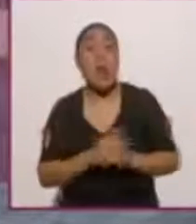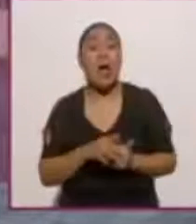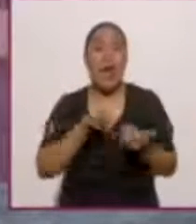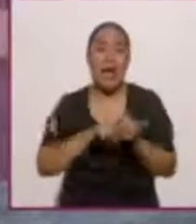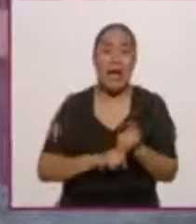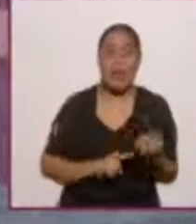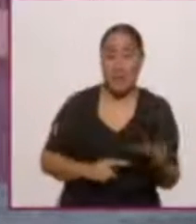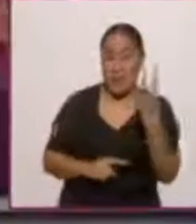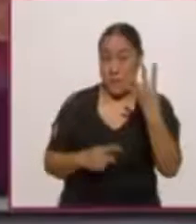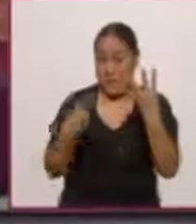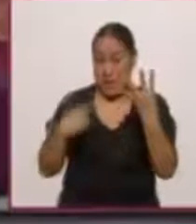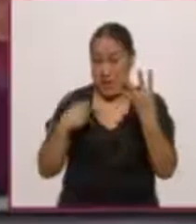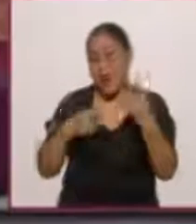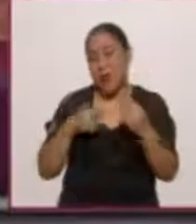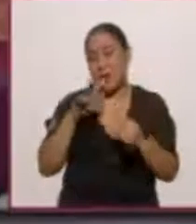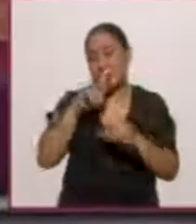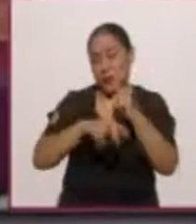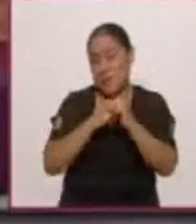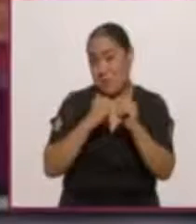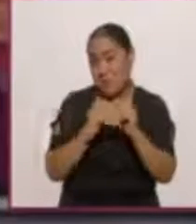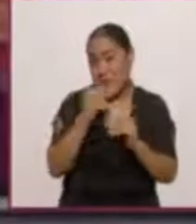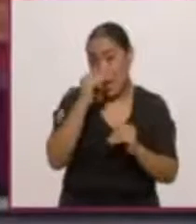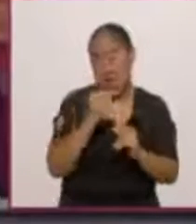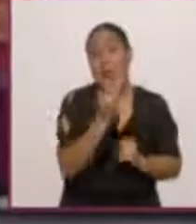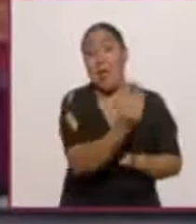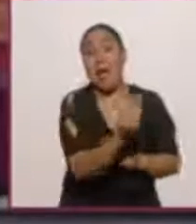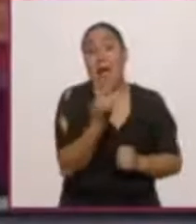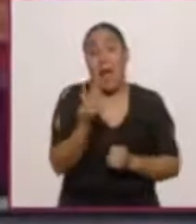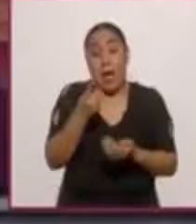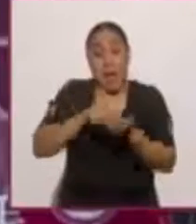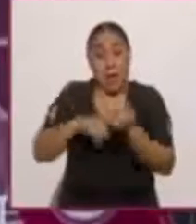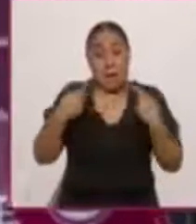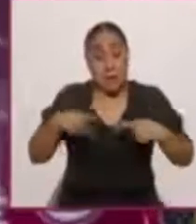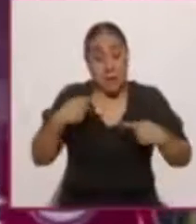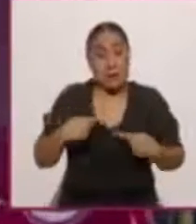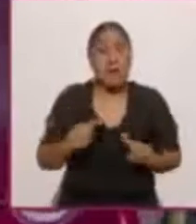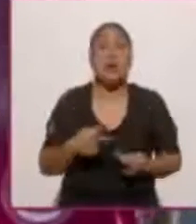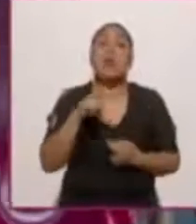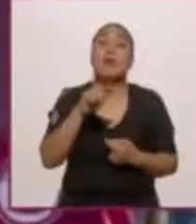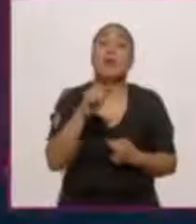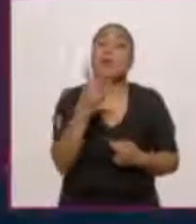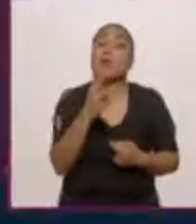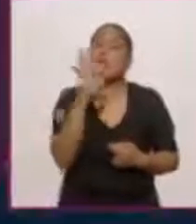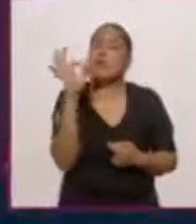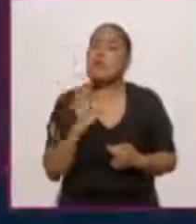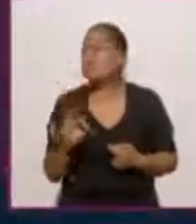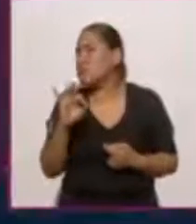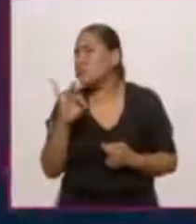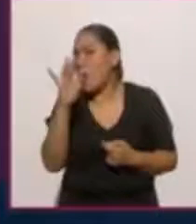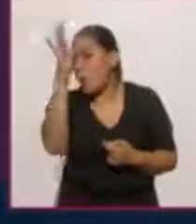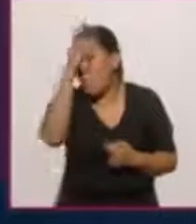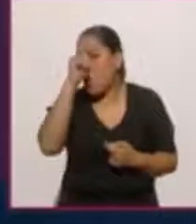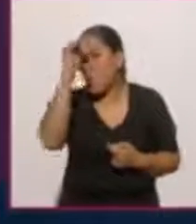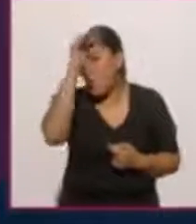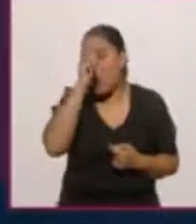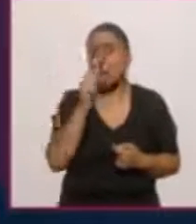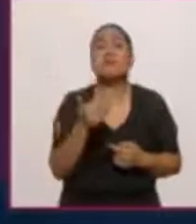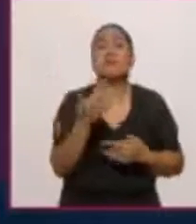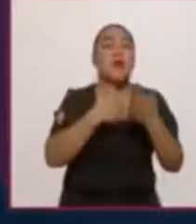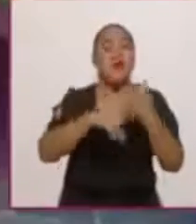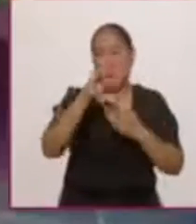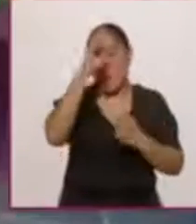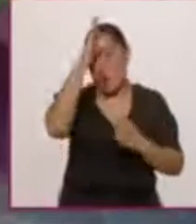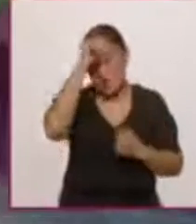cuatro mexicanos mayores de 18 años. 73% dijeron que están de acuerdo, en desacuerdo